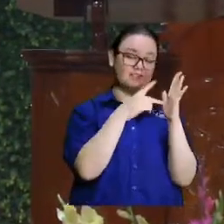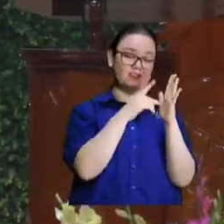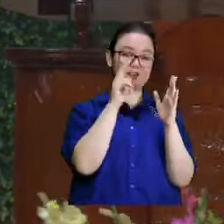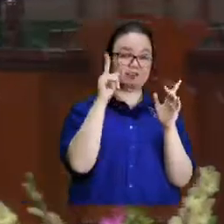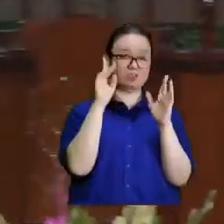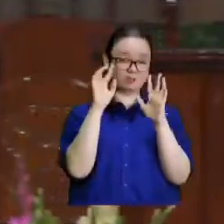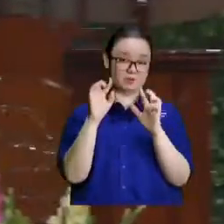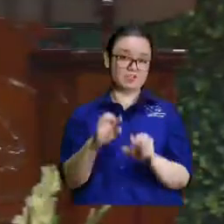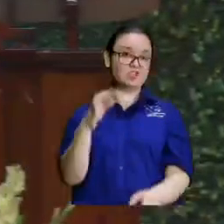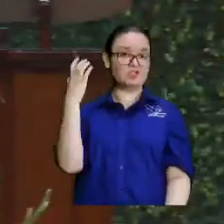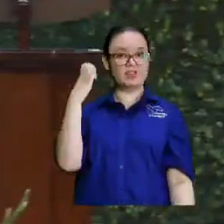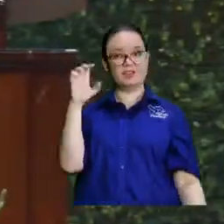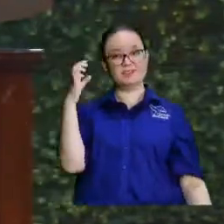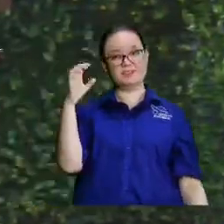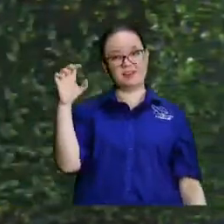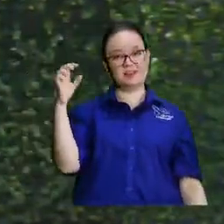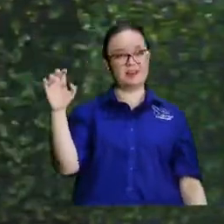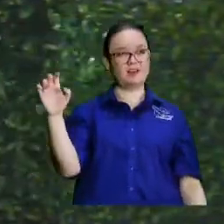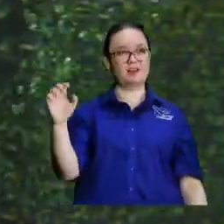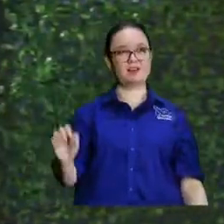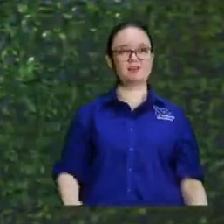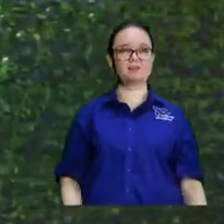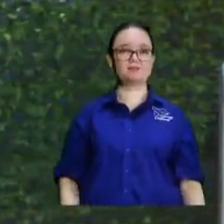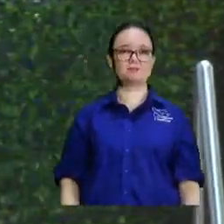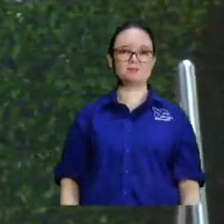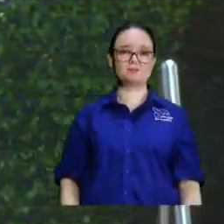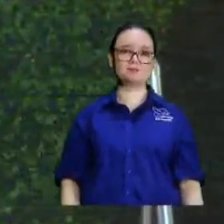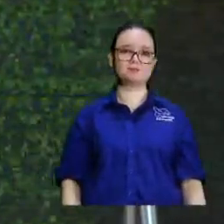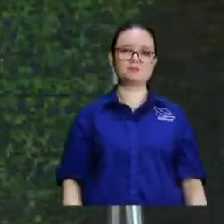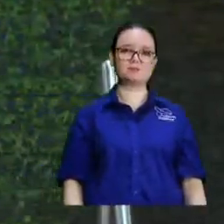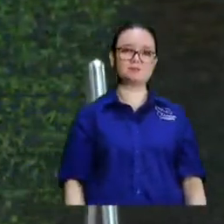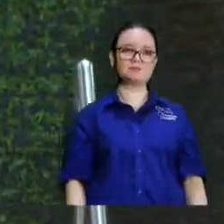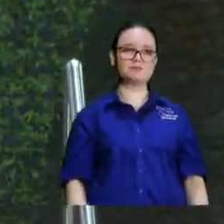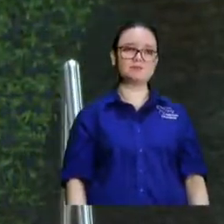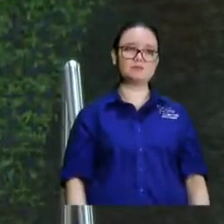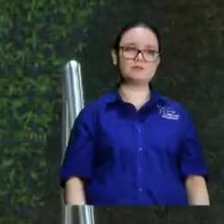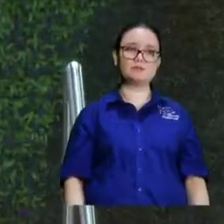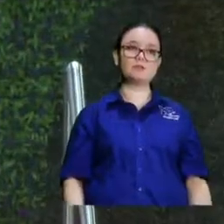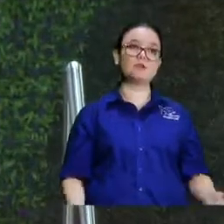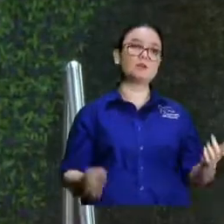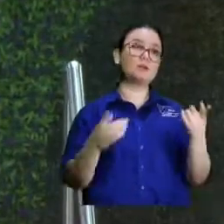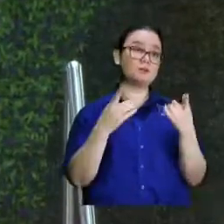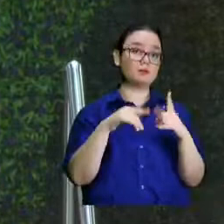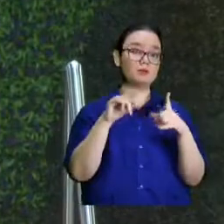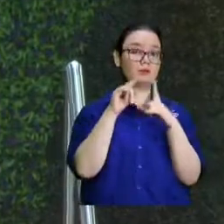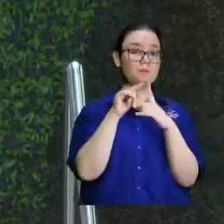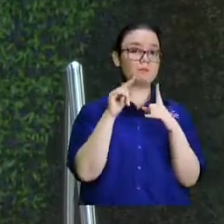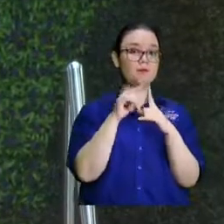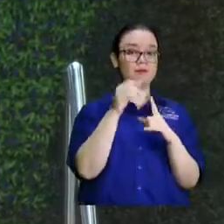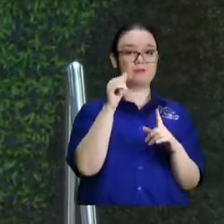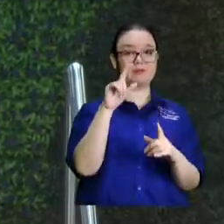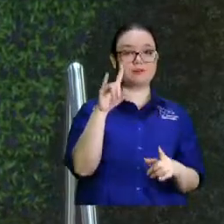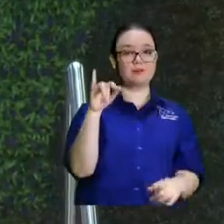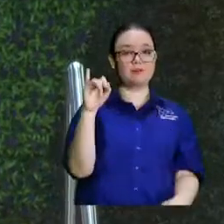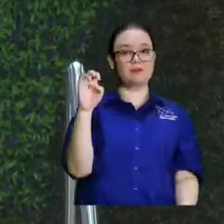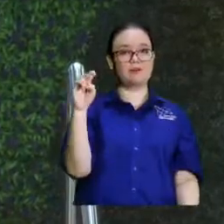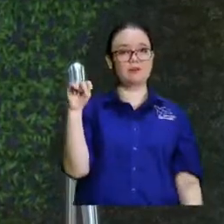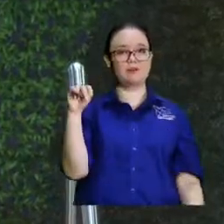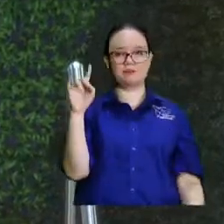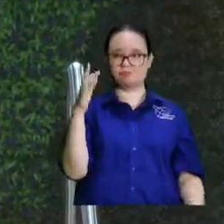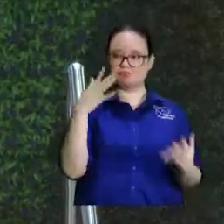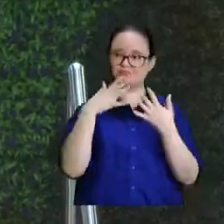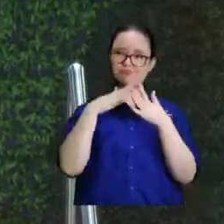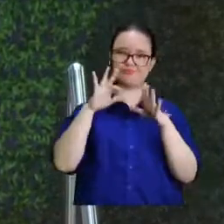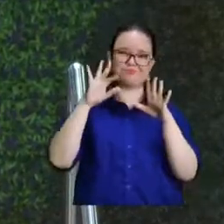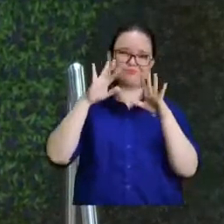quiere decir residente extranjero pero como la palabra alien se popularizó los alien